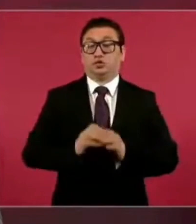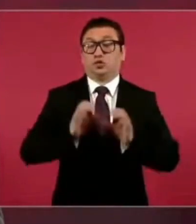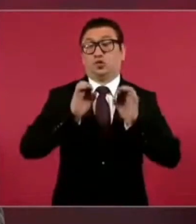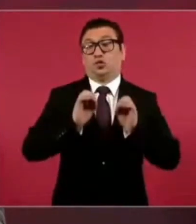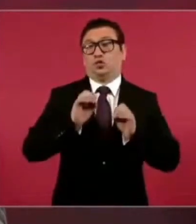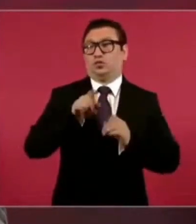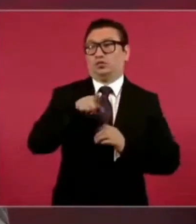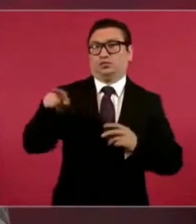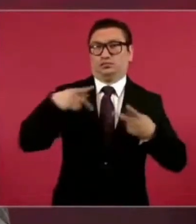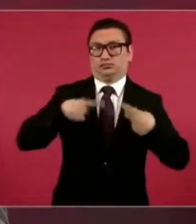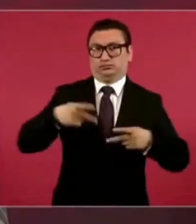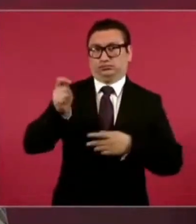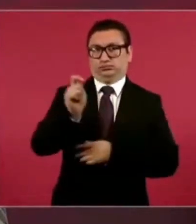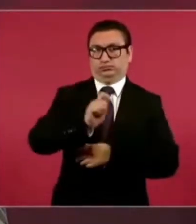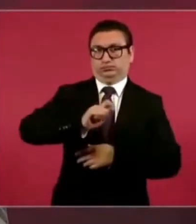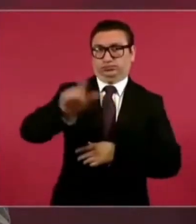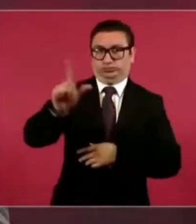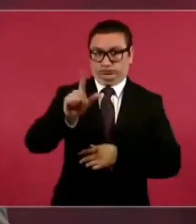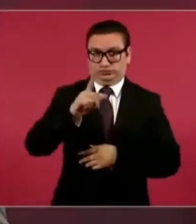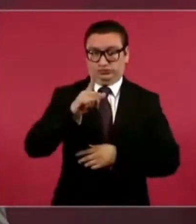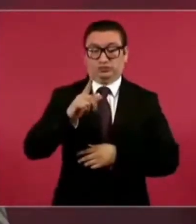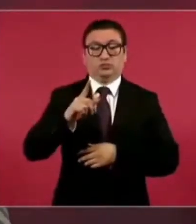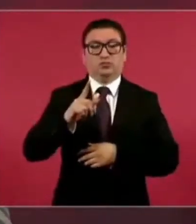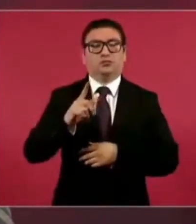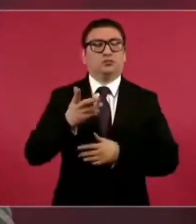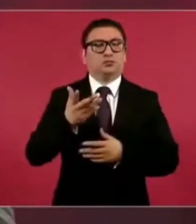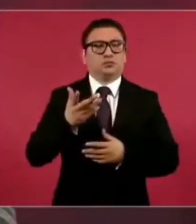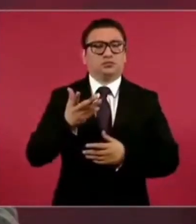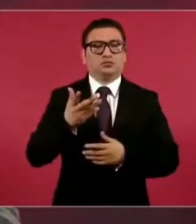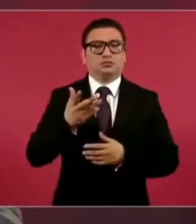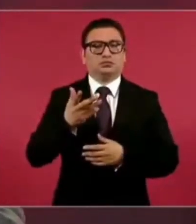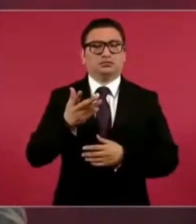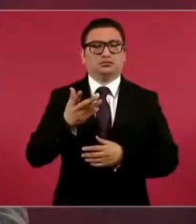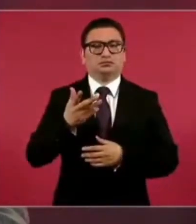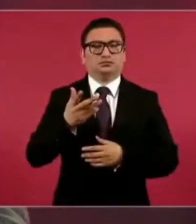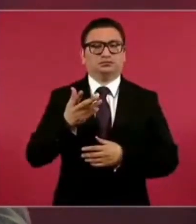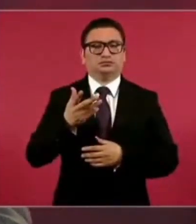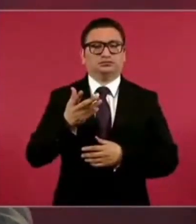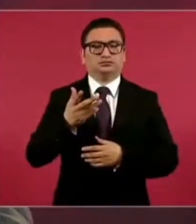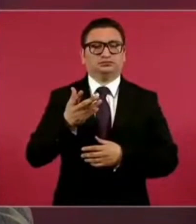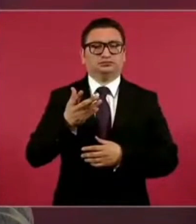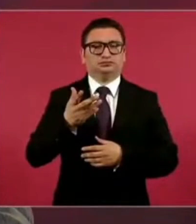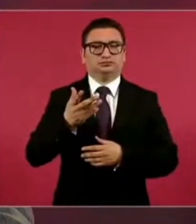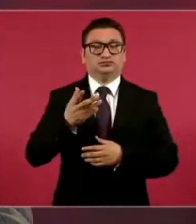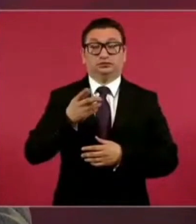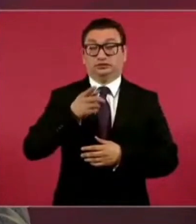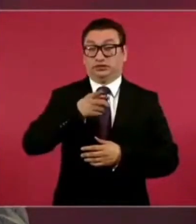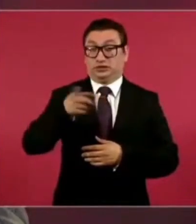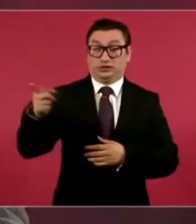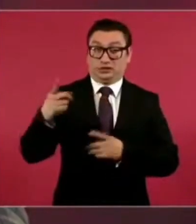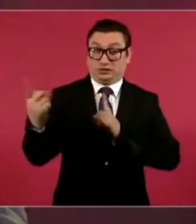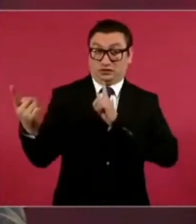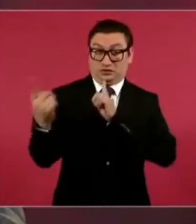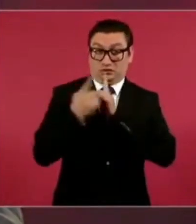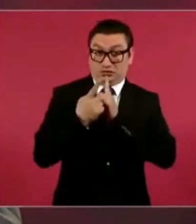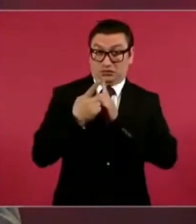que me diga, oiga,